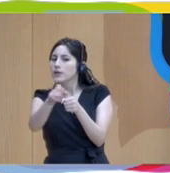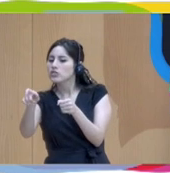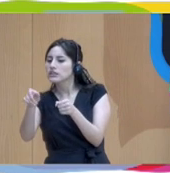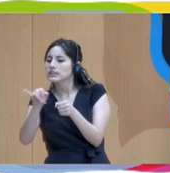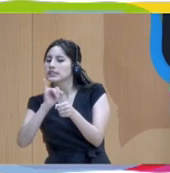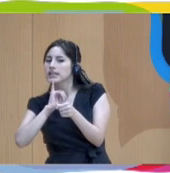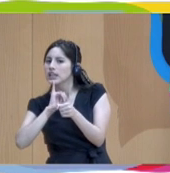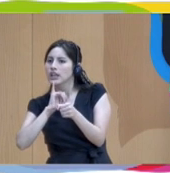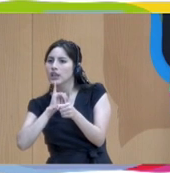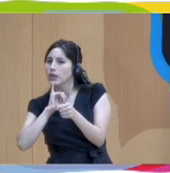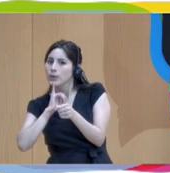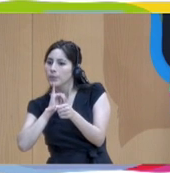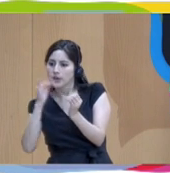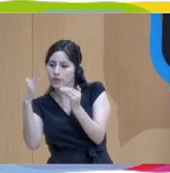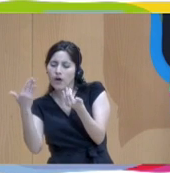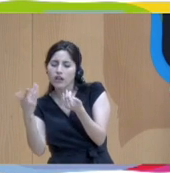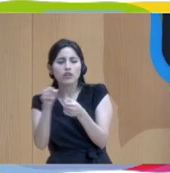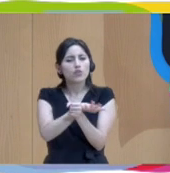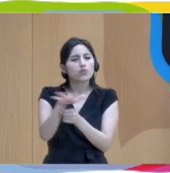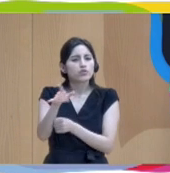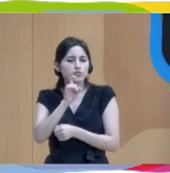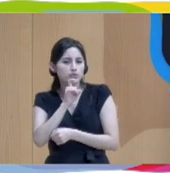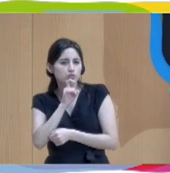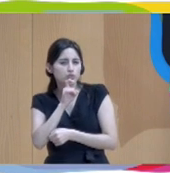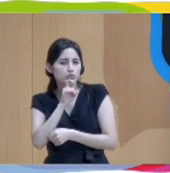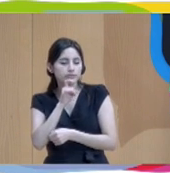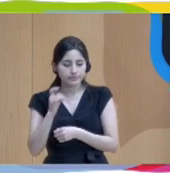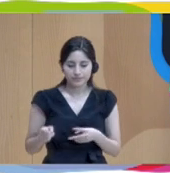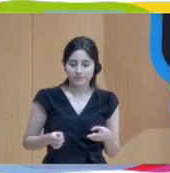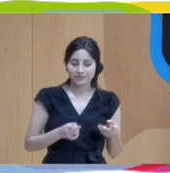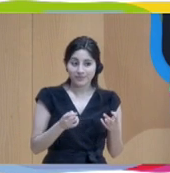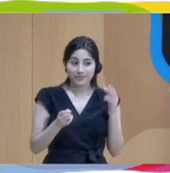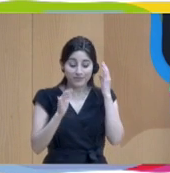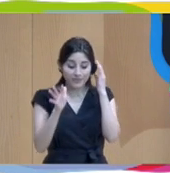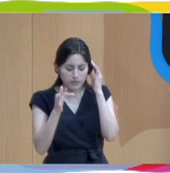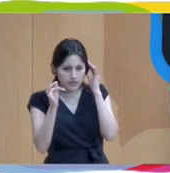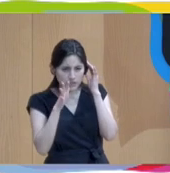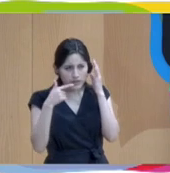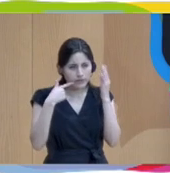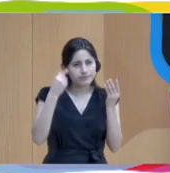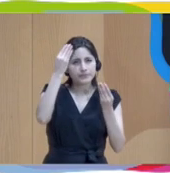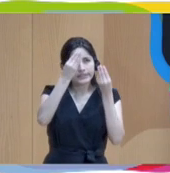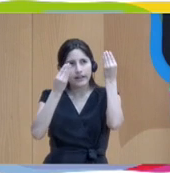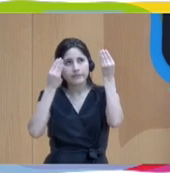veces ni siquiera hay el idioma. A propósito, mientras estaba pensando en todo esto,